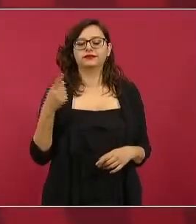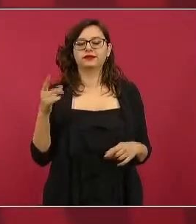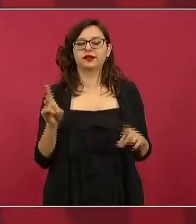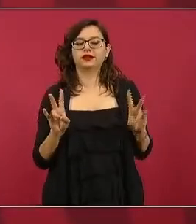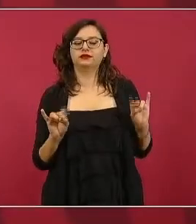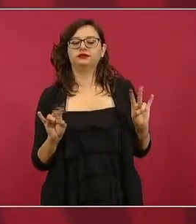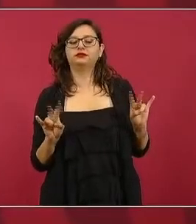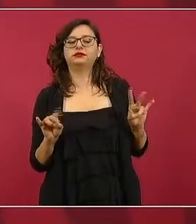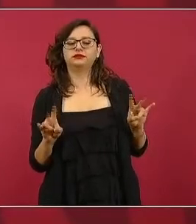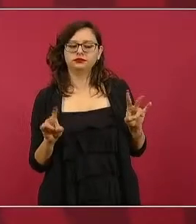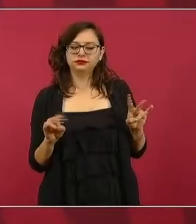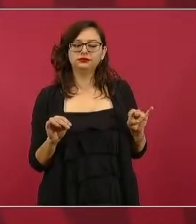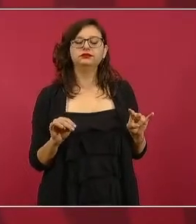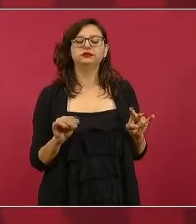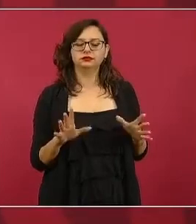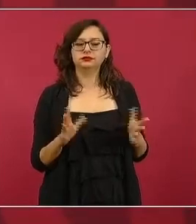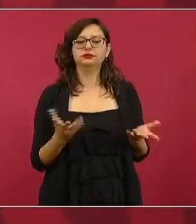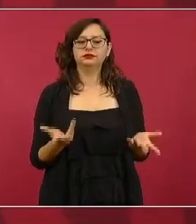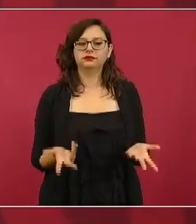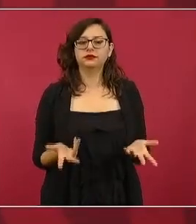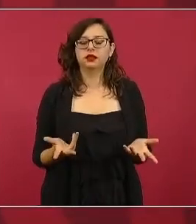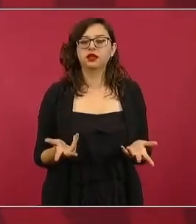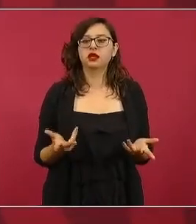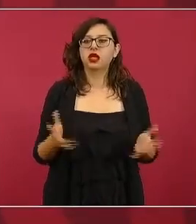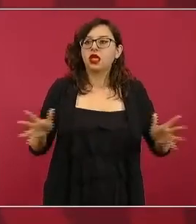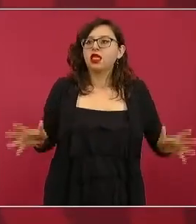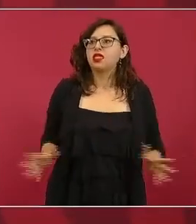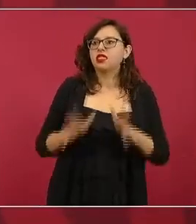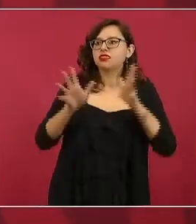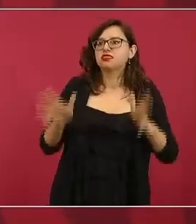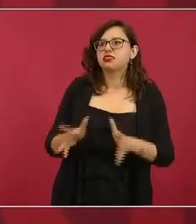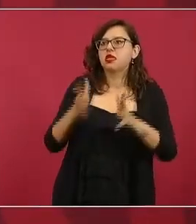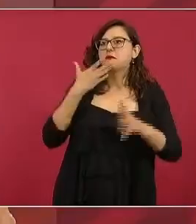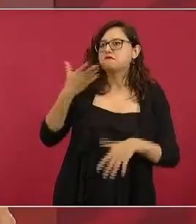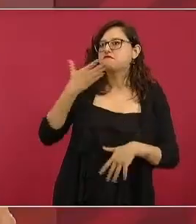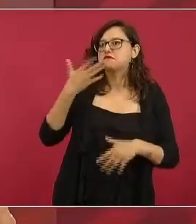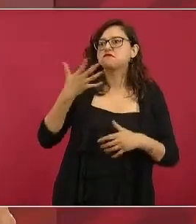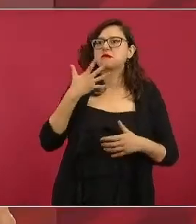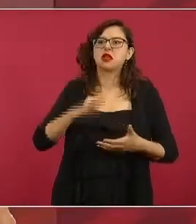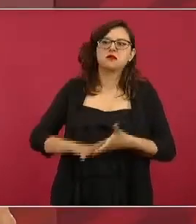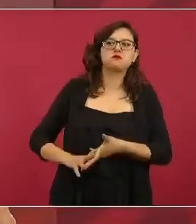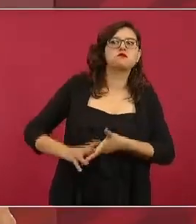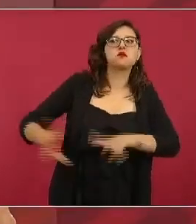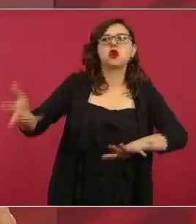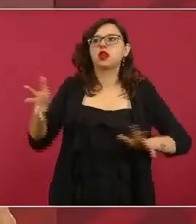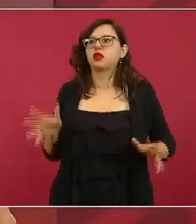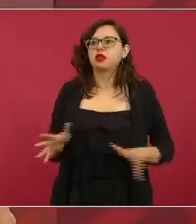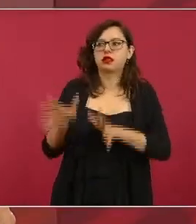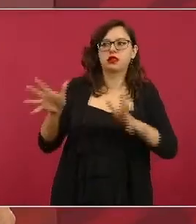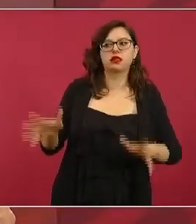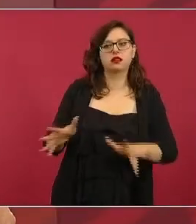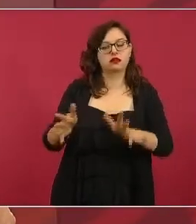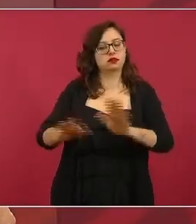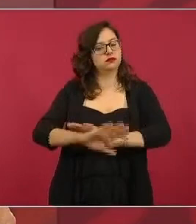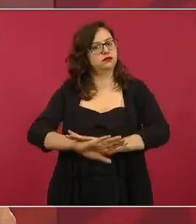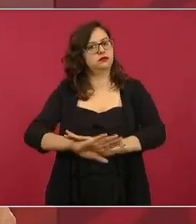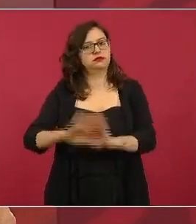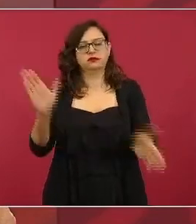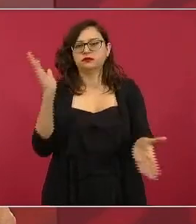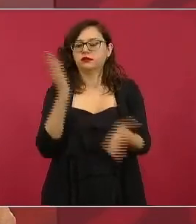no hacer apología a la violencia y no estar